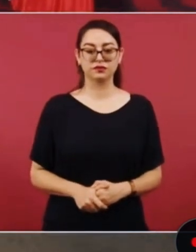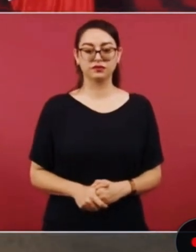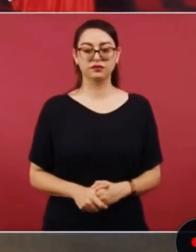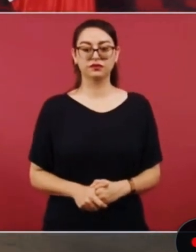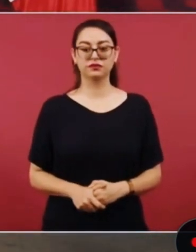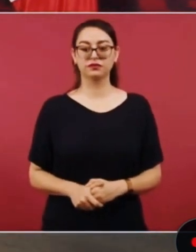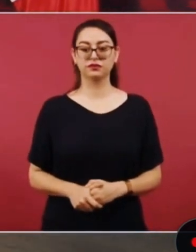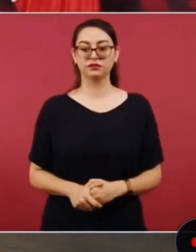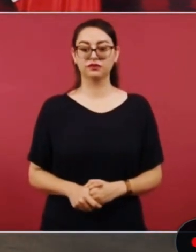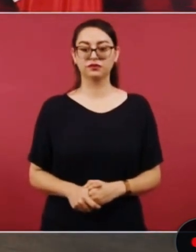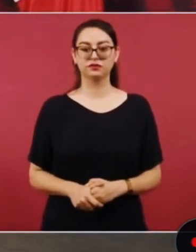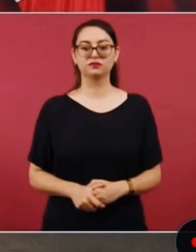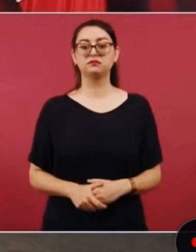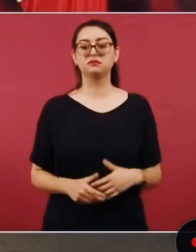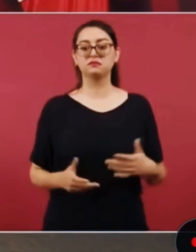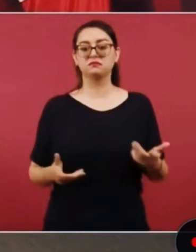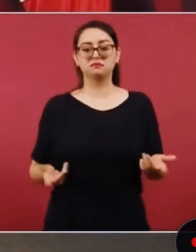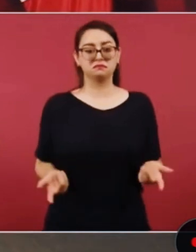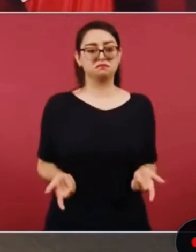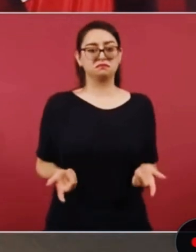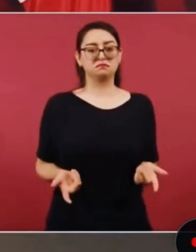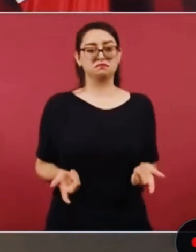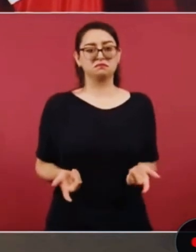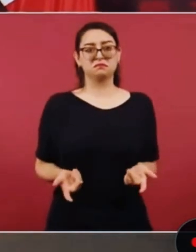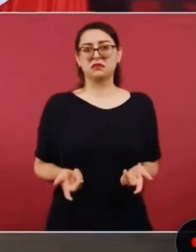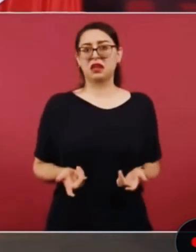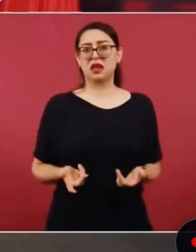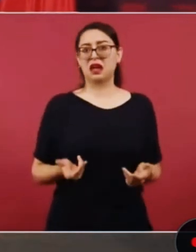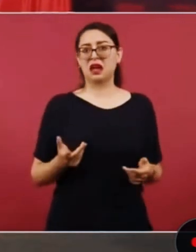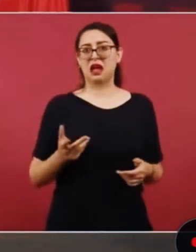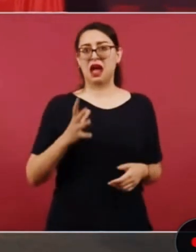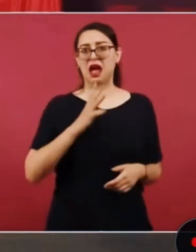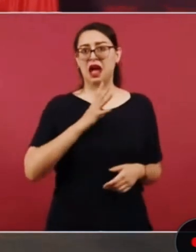ha liberado como a cincuenta o a sesenta